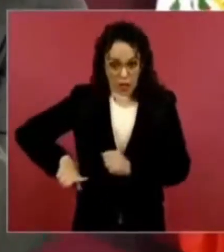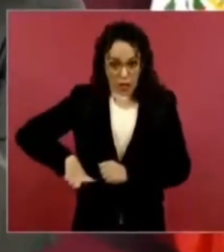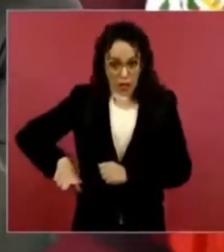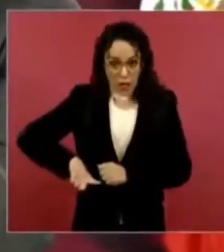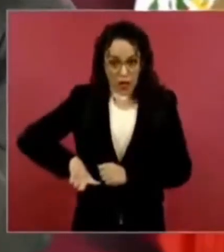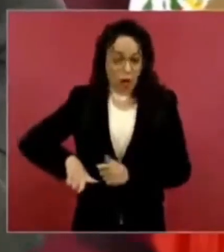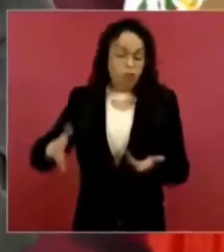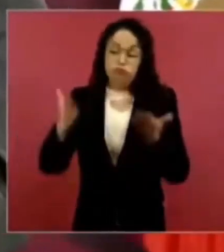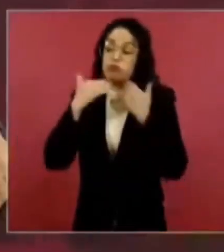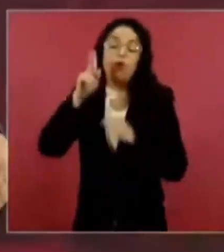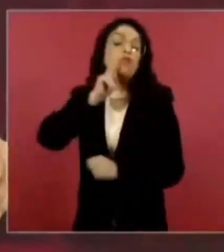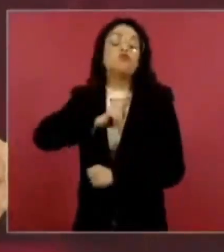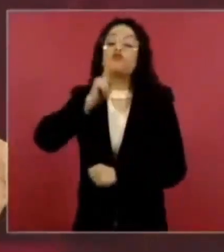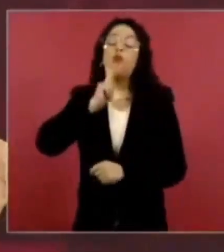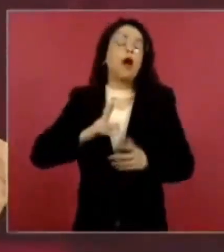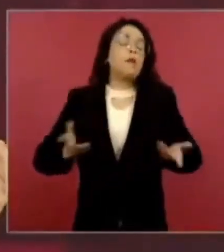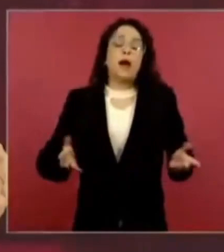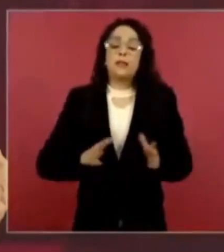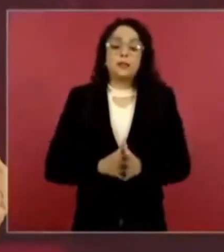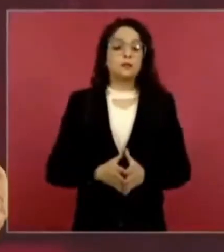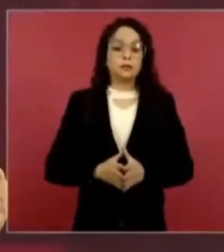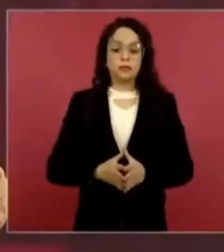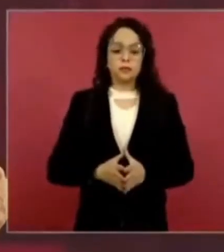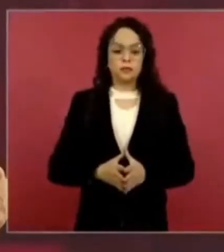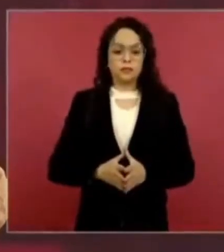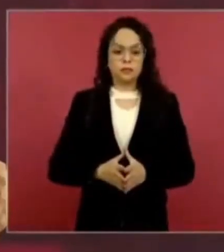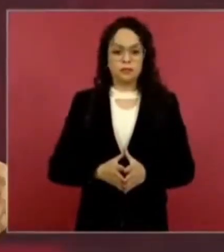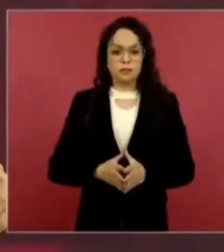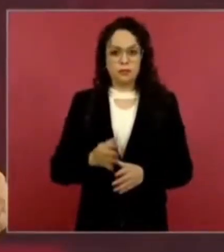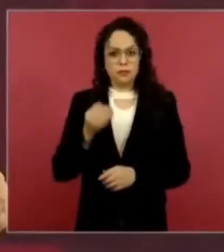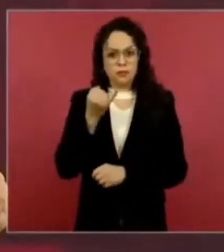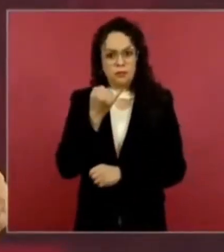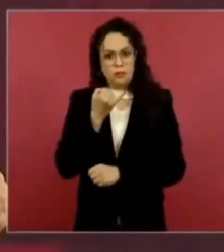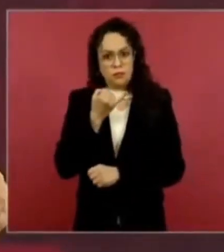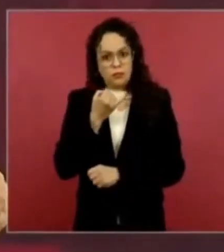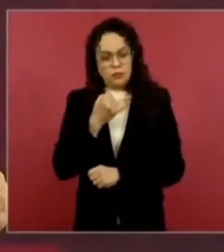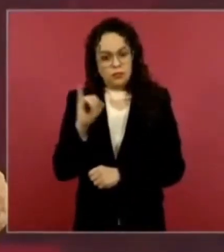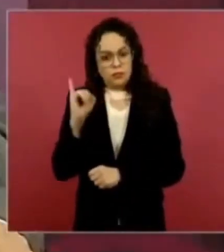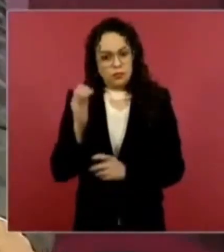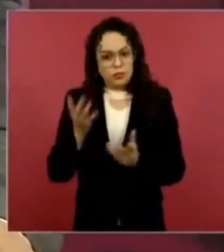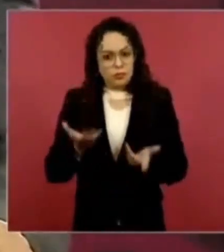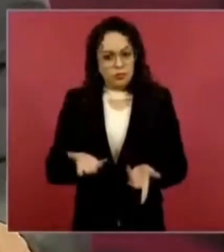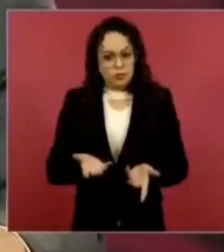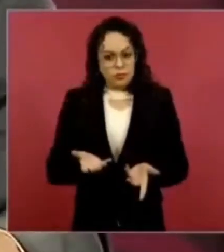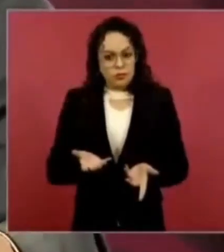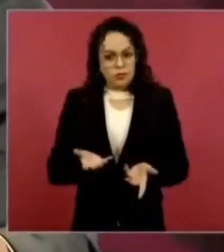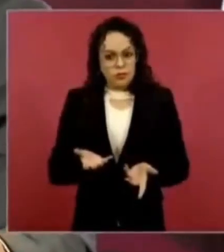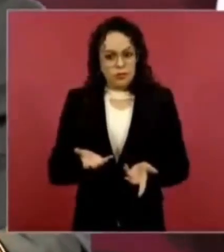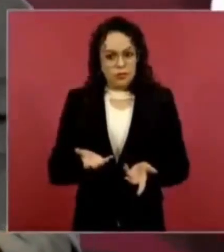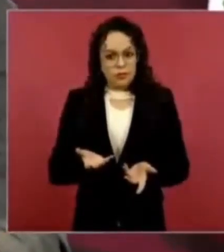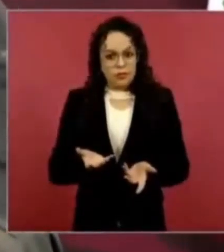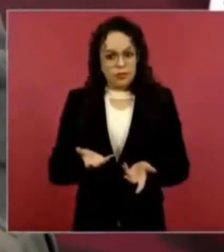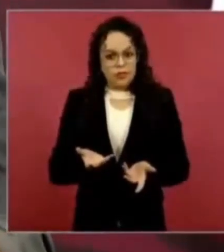como dicen los mismos abogados, aceptando sin conceder de que no la hizo